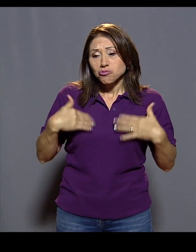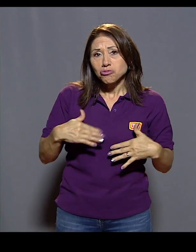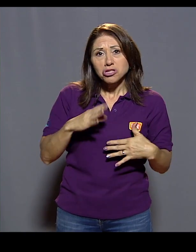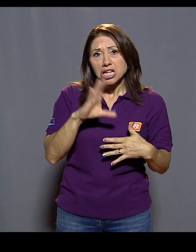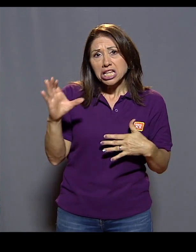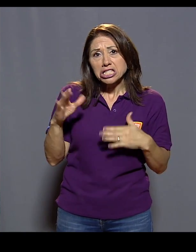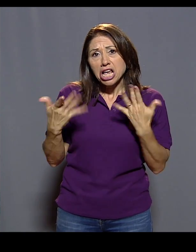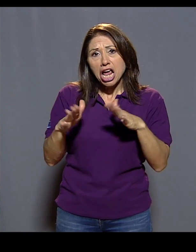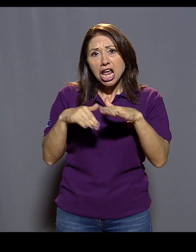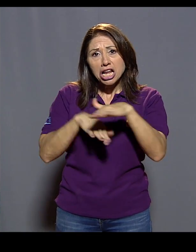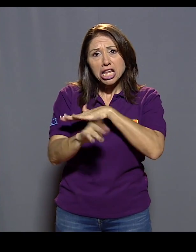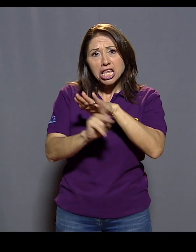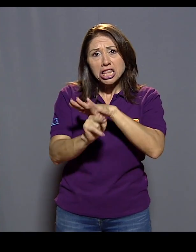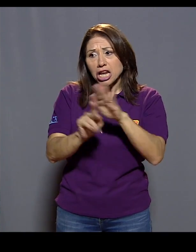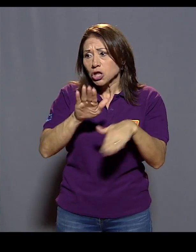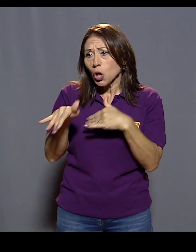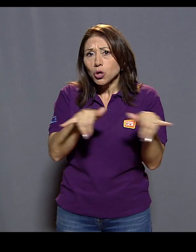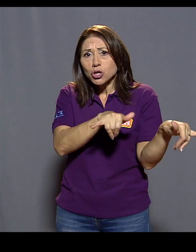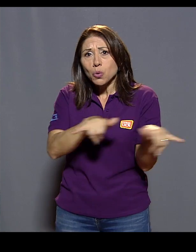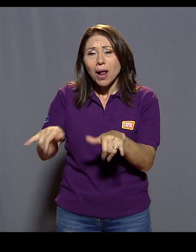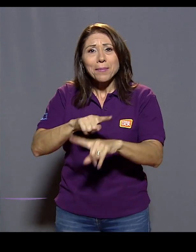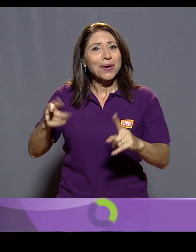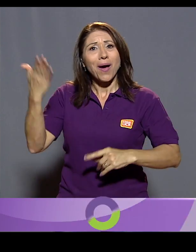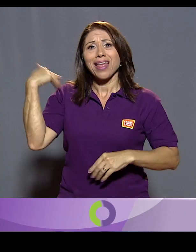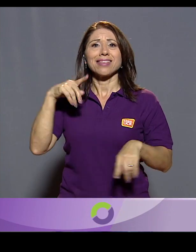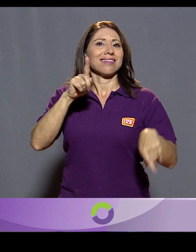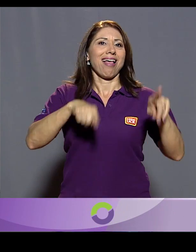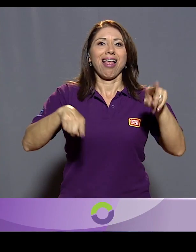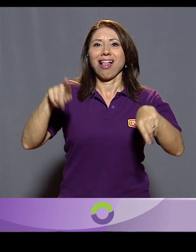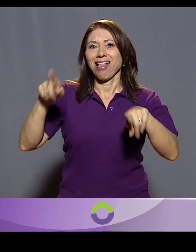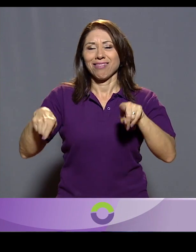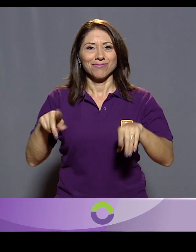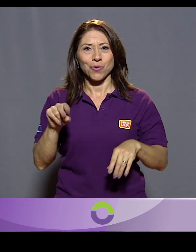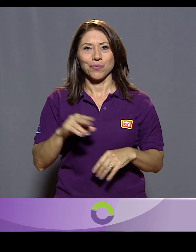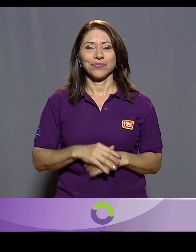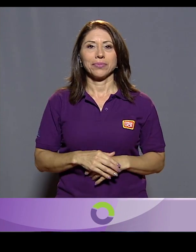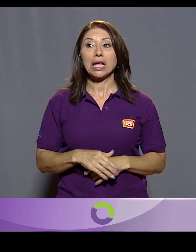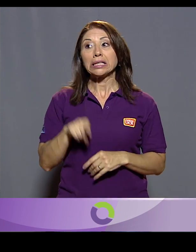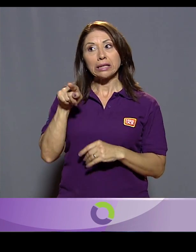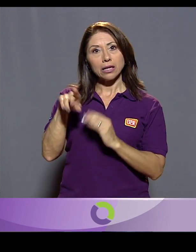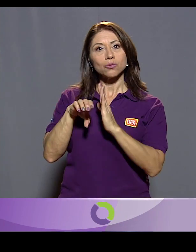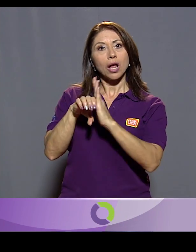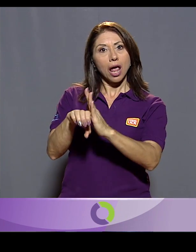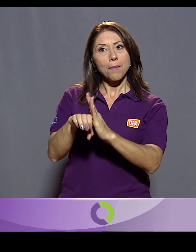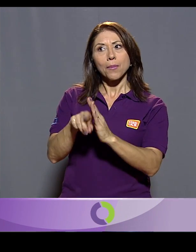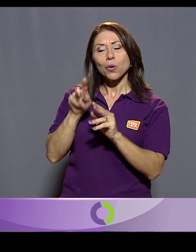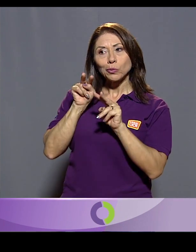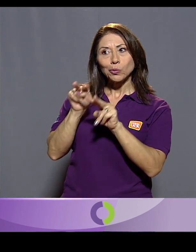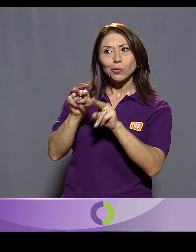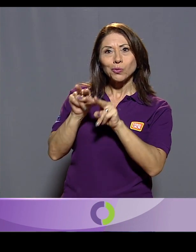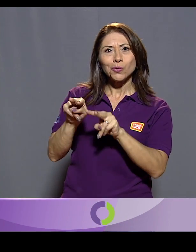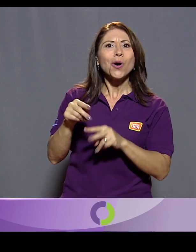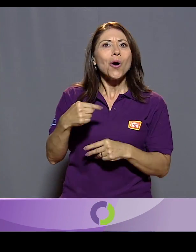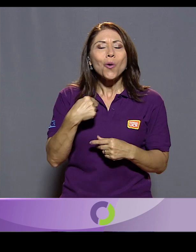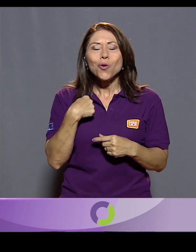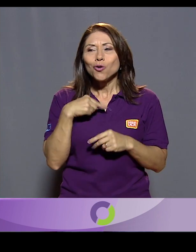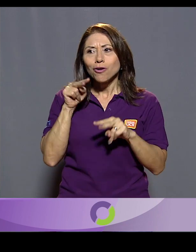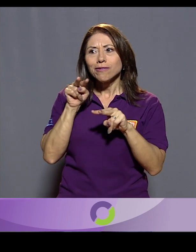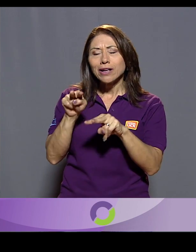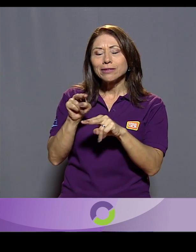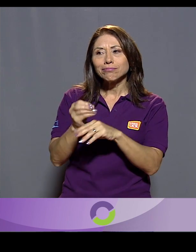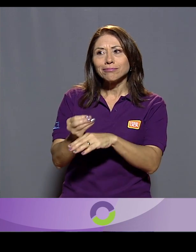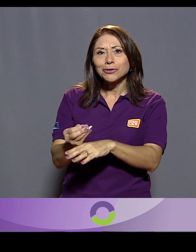antes no. Es un ejemplo a seguir. Se le pone a uno la piel de gallina que uno llama, ¿verdad? Y